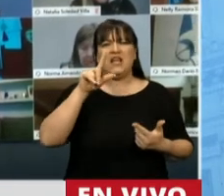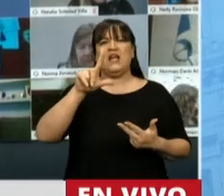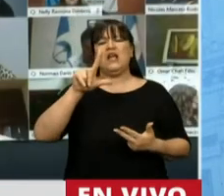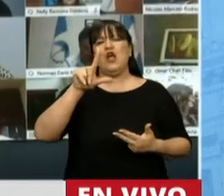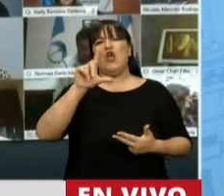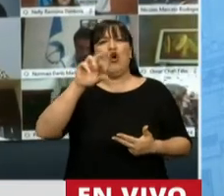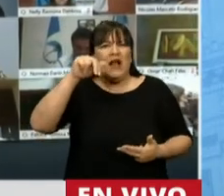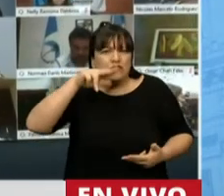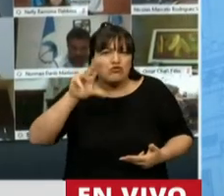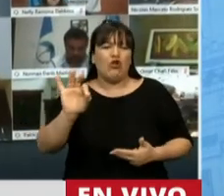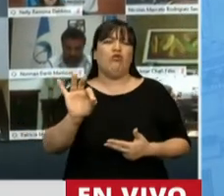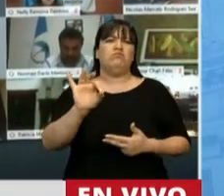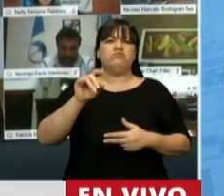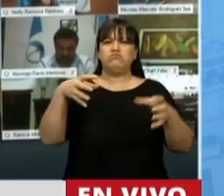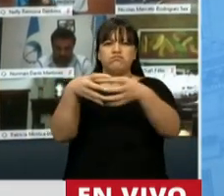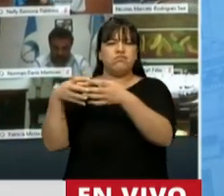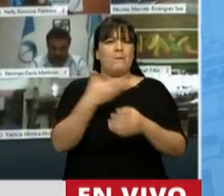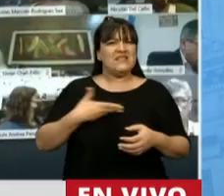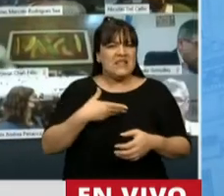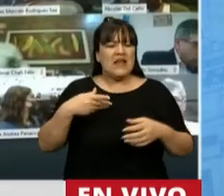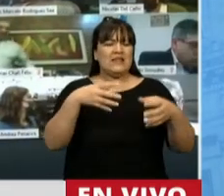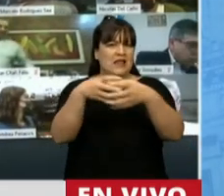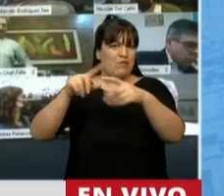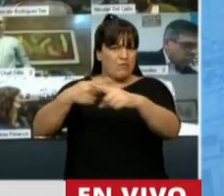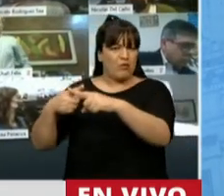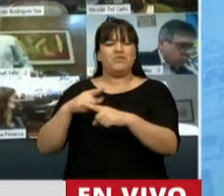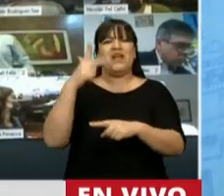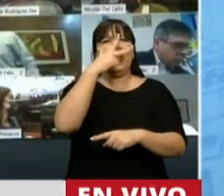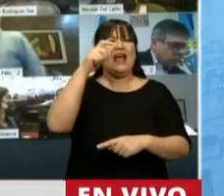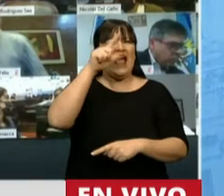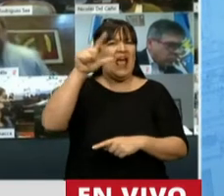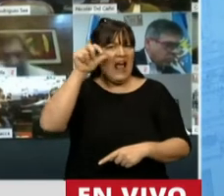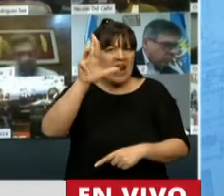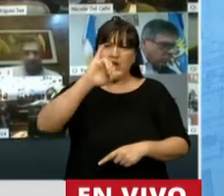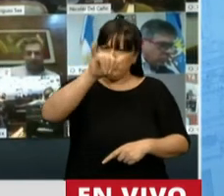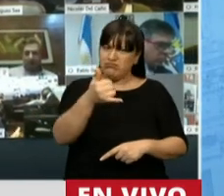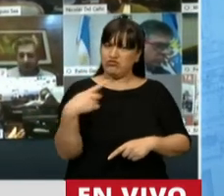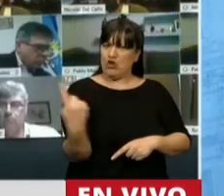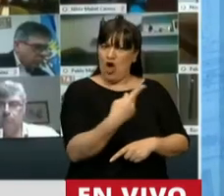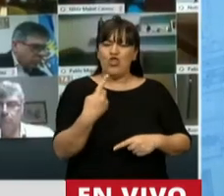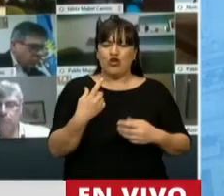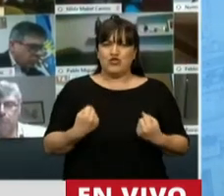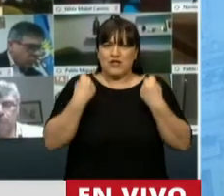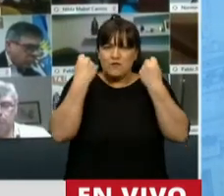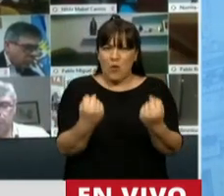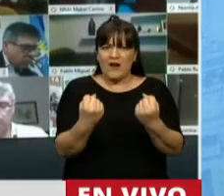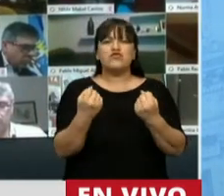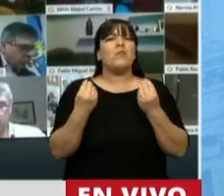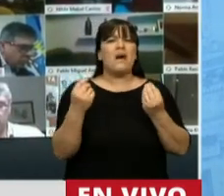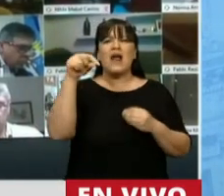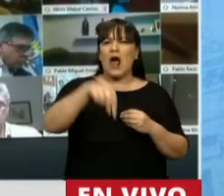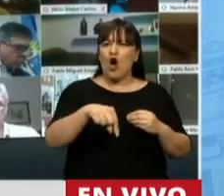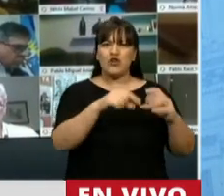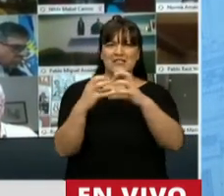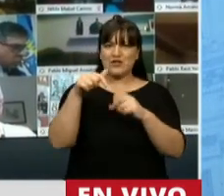usted, los presidentes de bloque, Carlos Heller, para que hoy tengamos en una sesión con